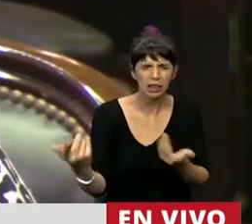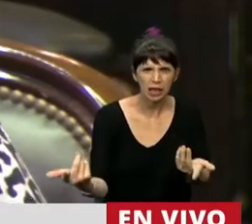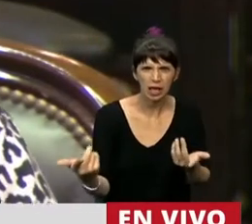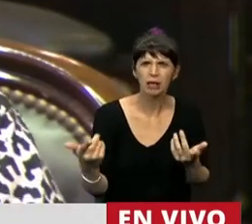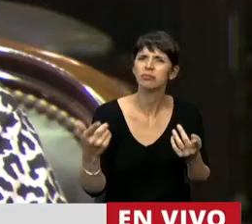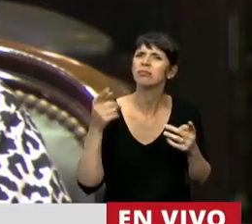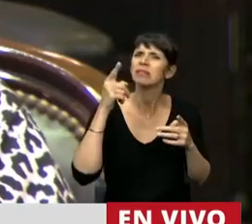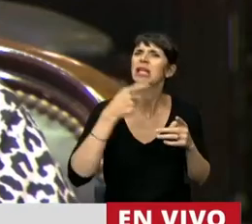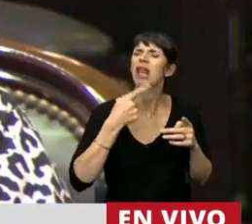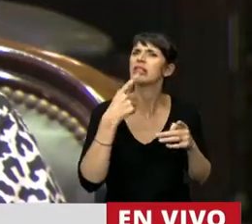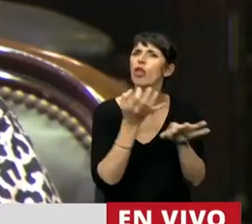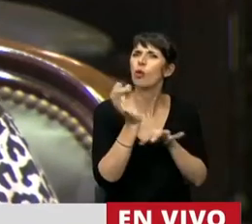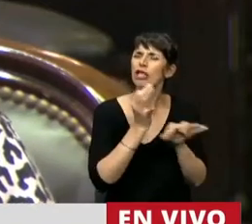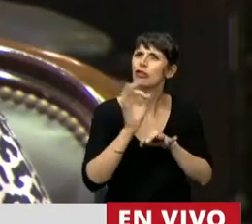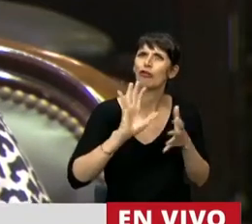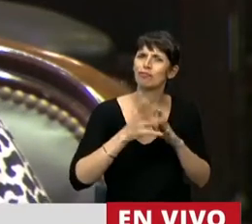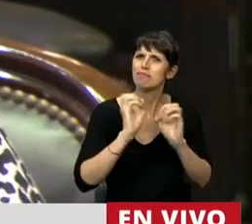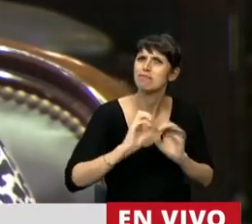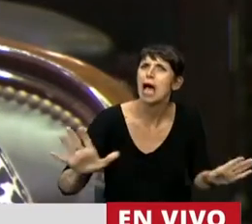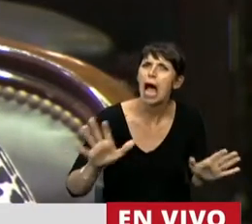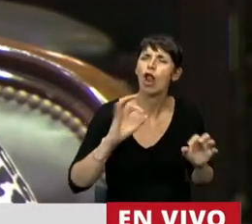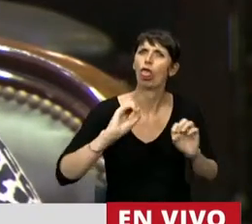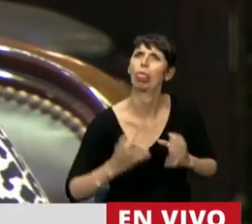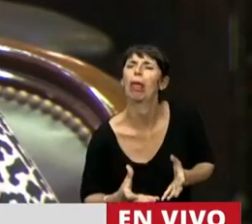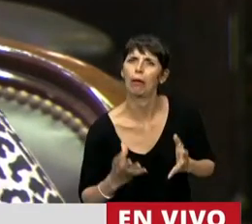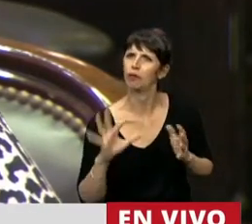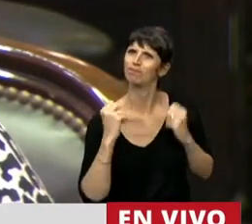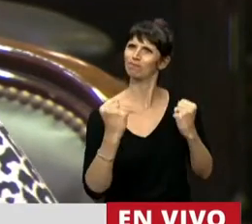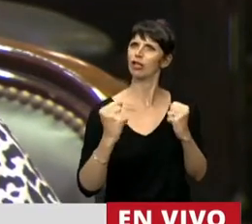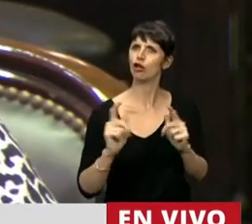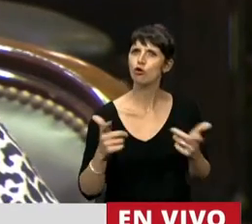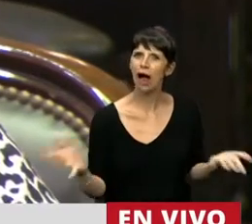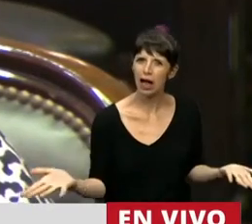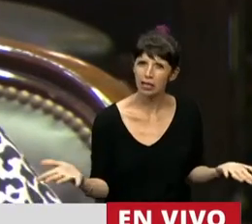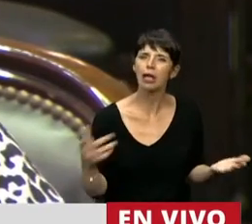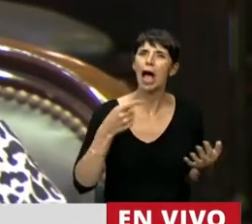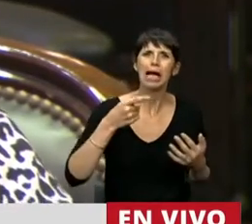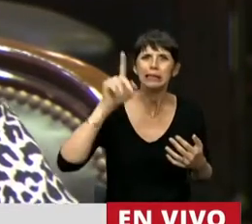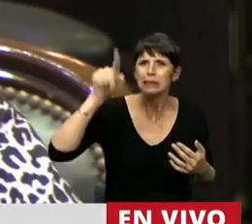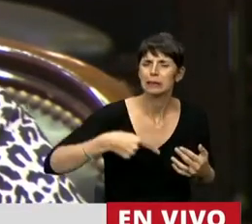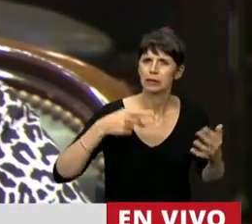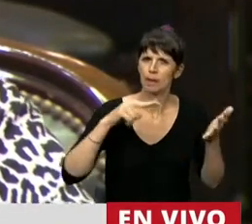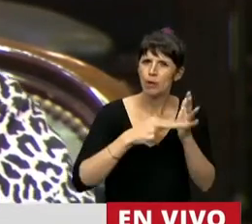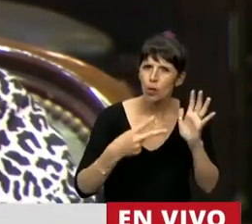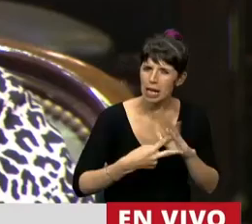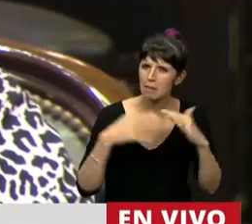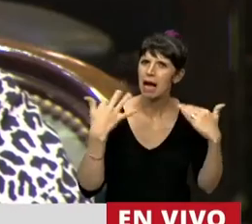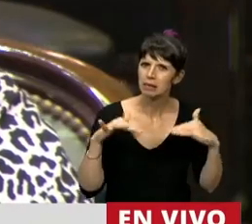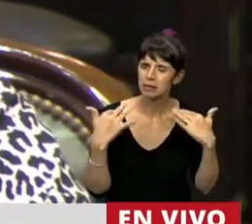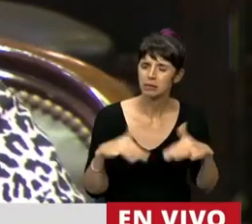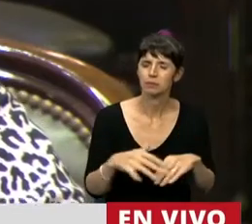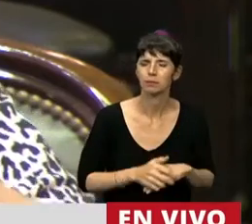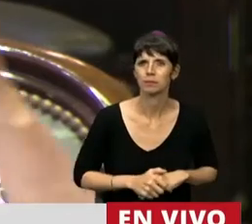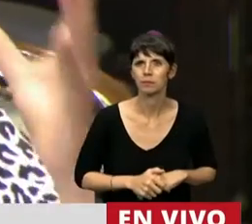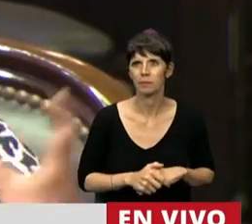debilitamiento del sistema educativo, trajo enormes problemas, enormes consecuencias. Y